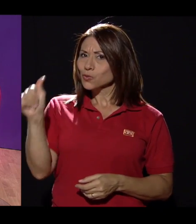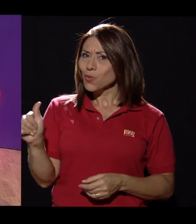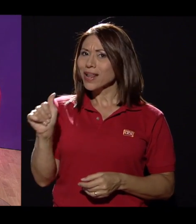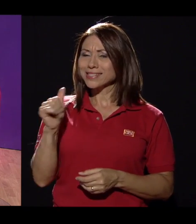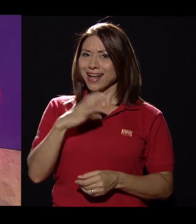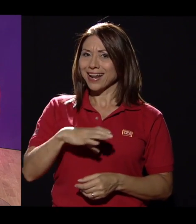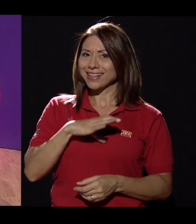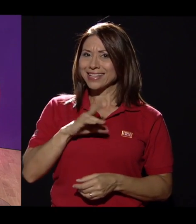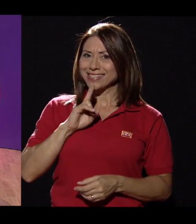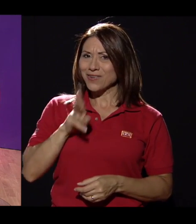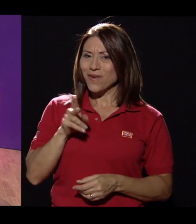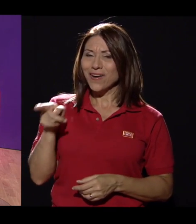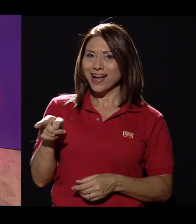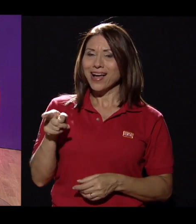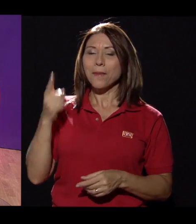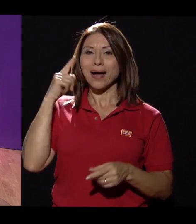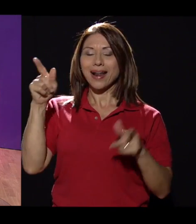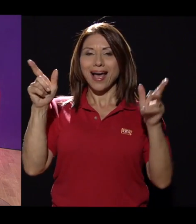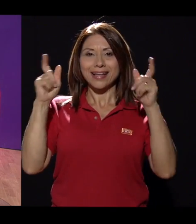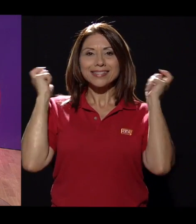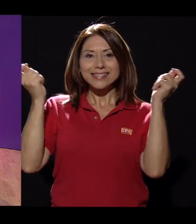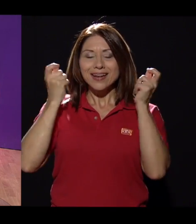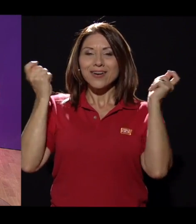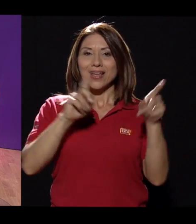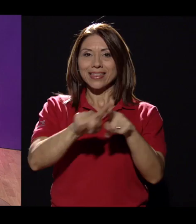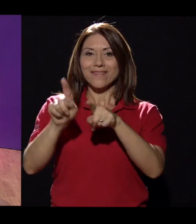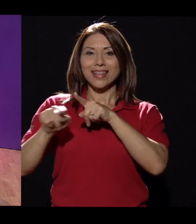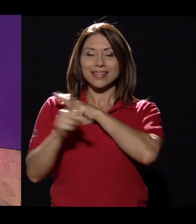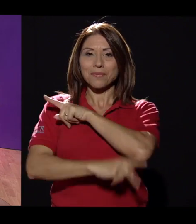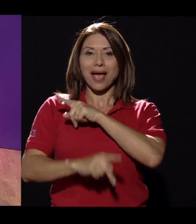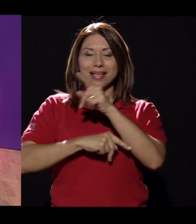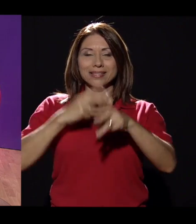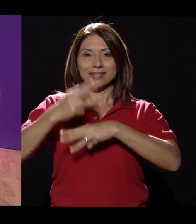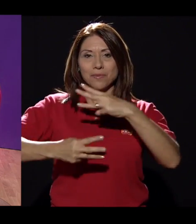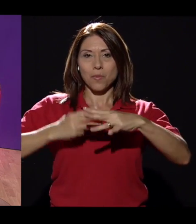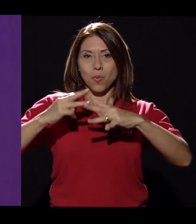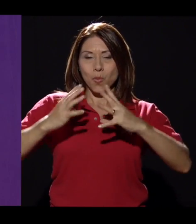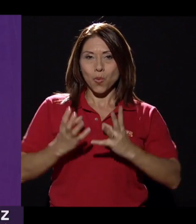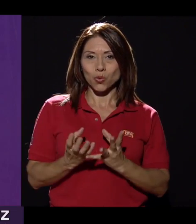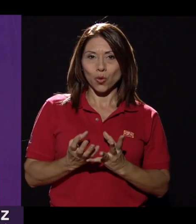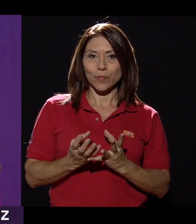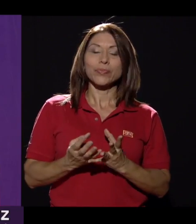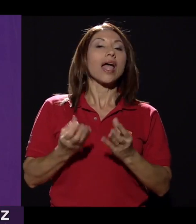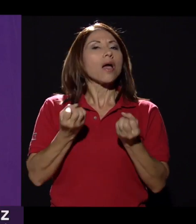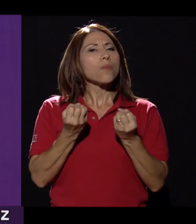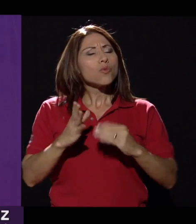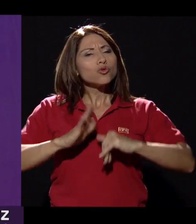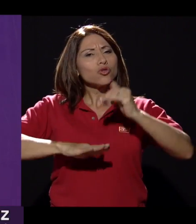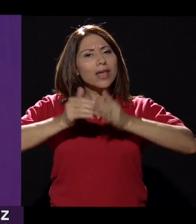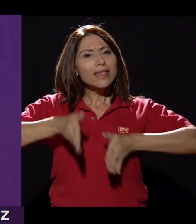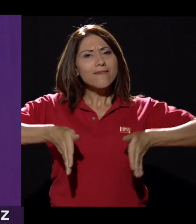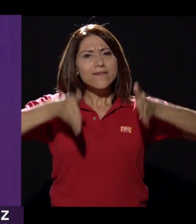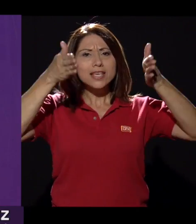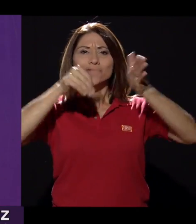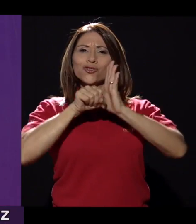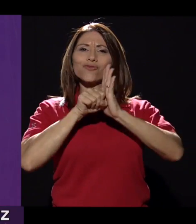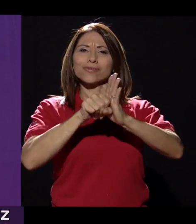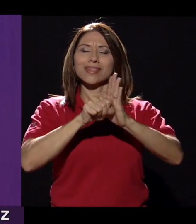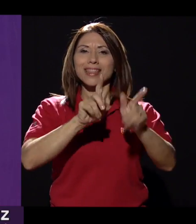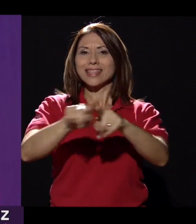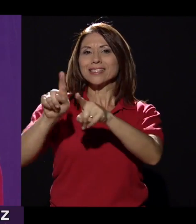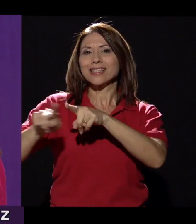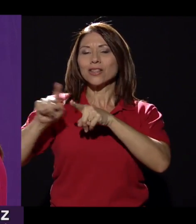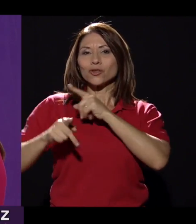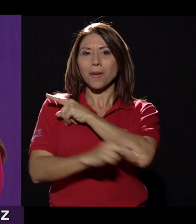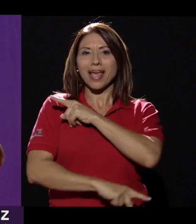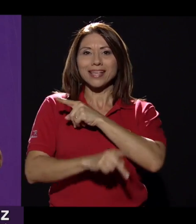el color característico con el que esta conmemoración se representa en diferentes países del mundo y muchos edificios emblemáticos en distintos países